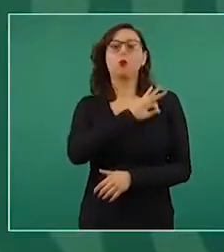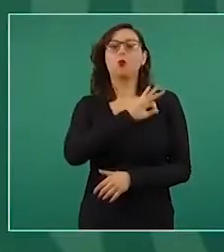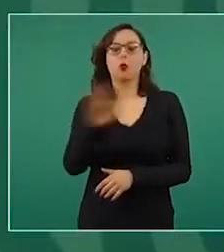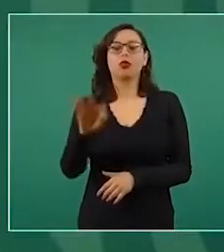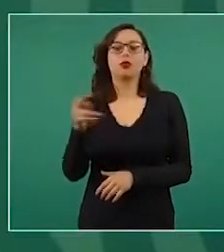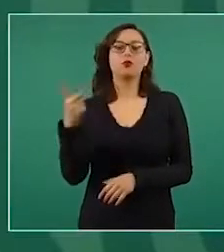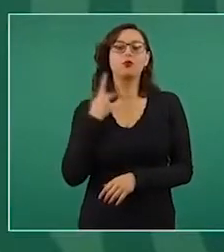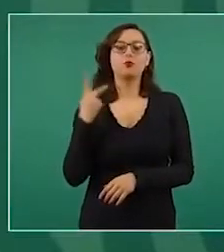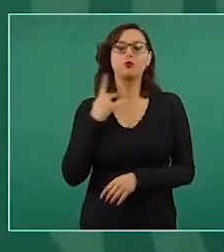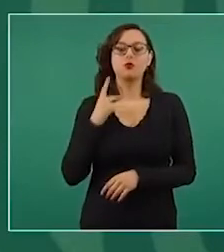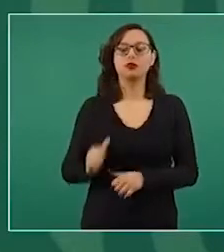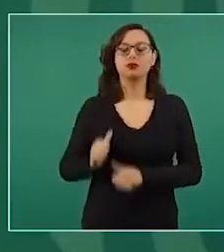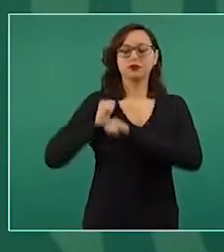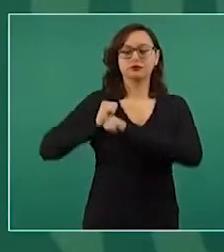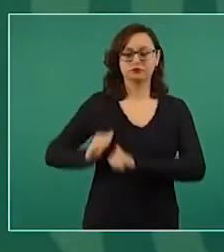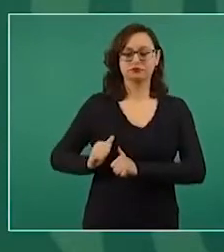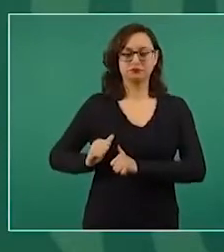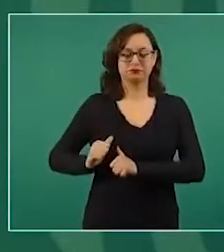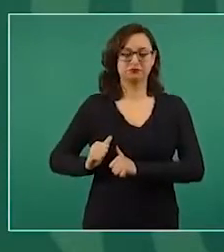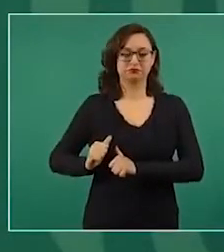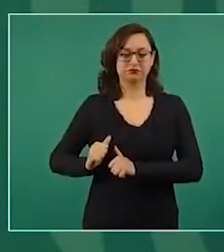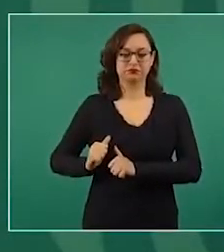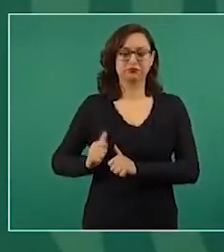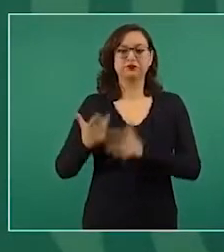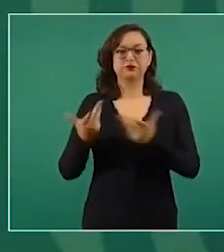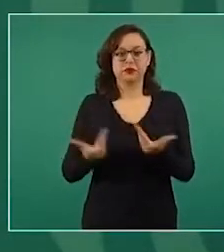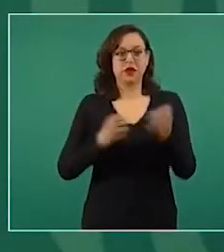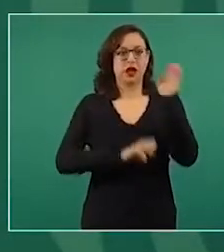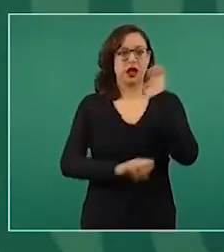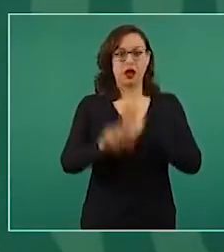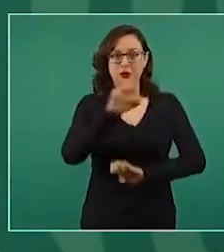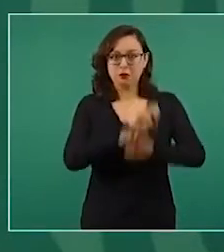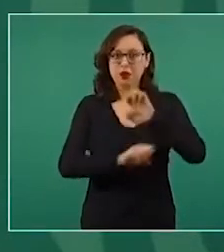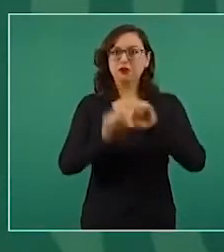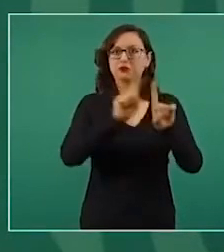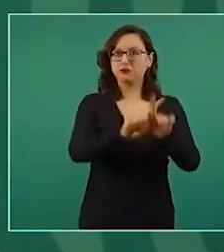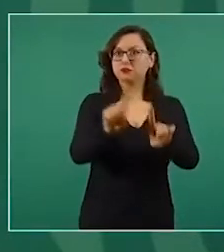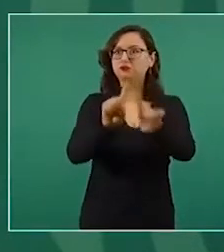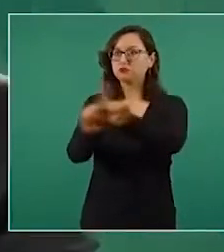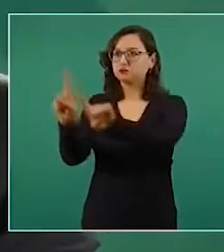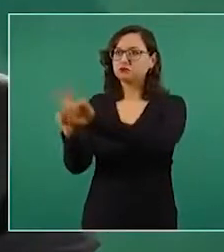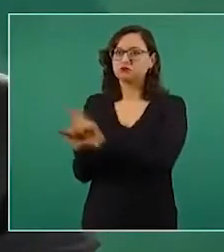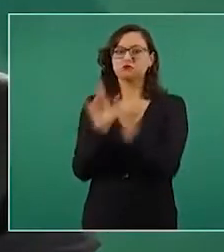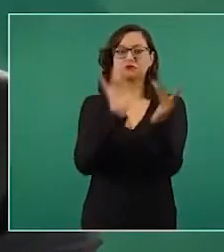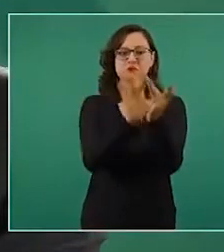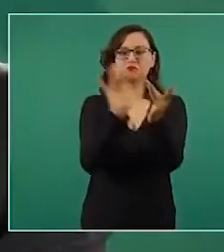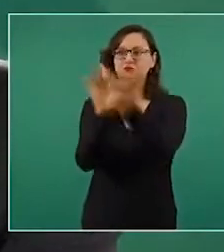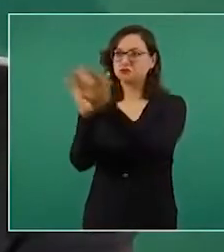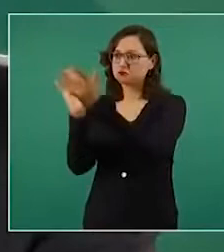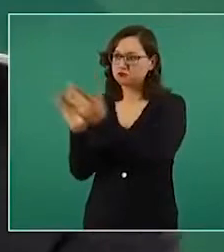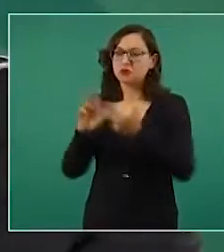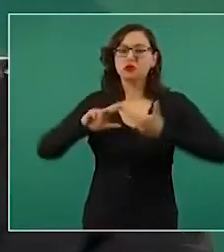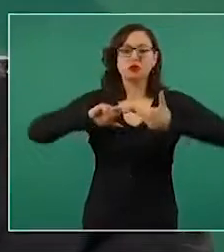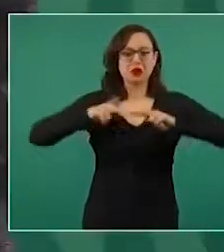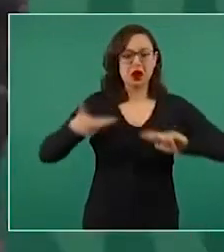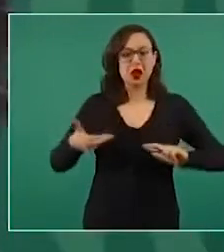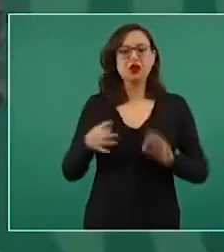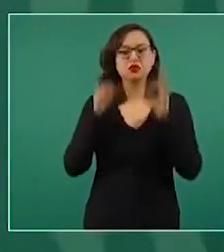Y tenemos muy buenas relaciones con las empresas y tenemos muy buena relación